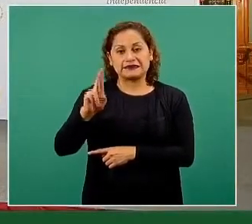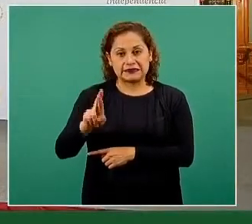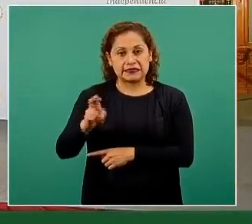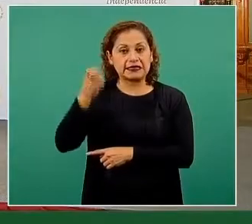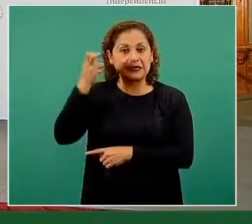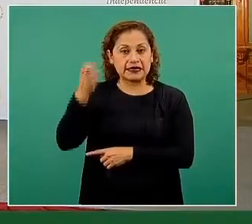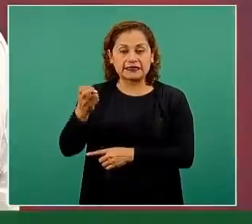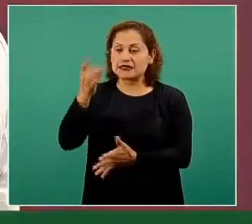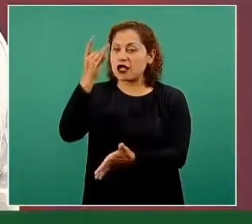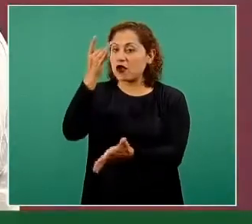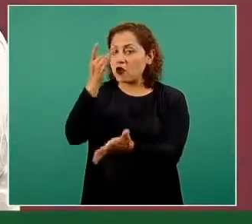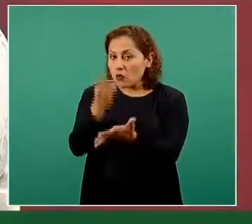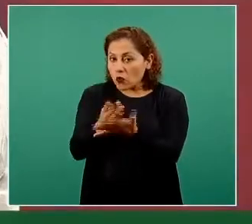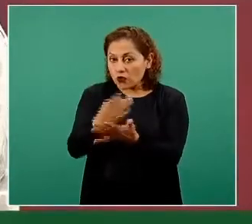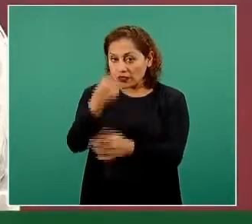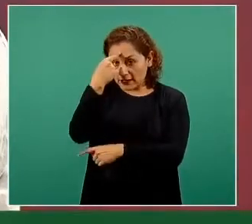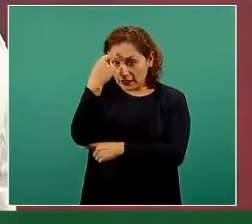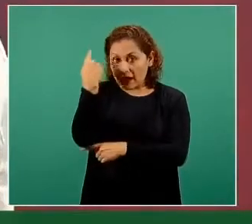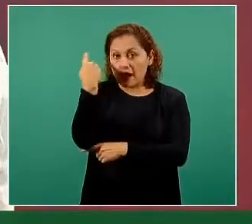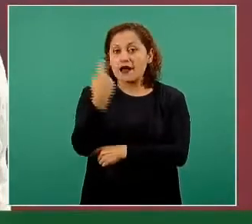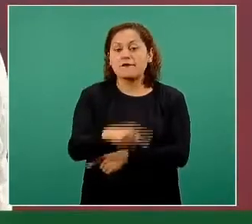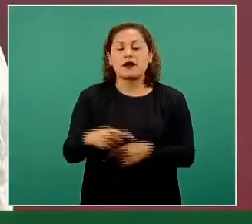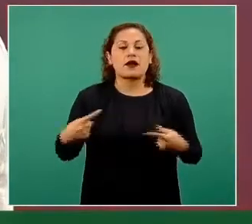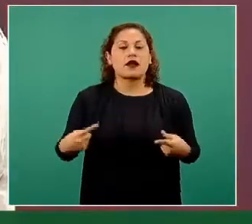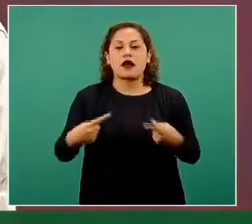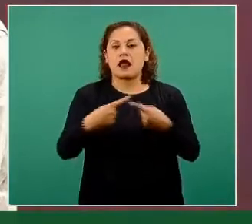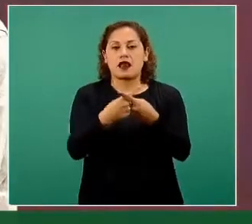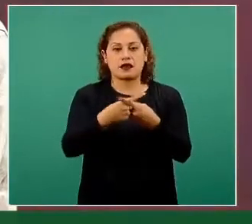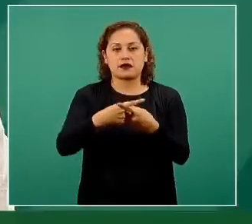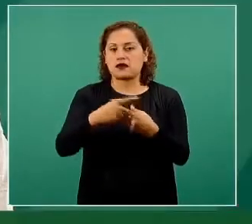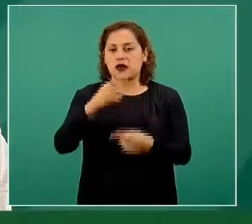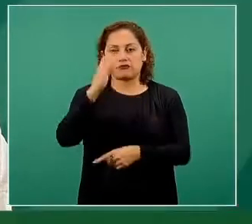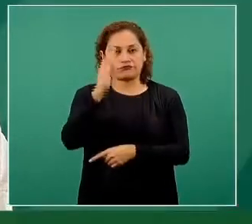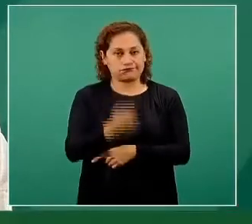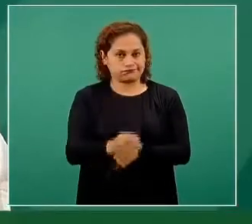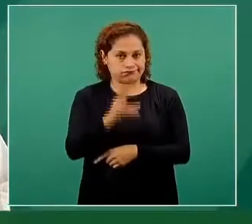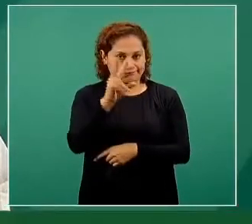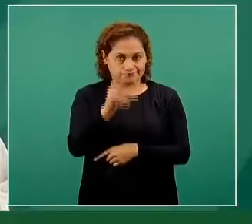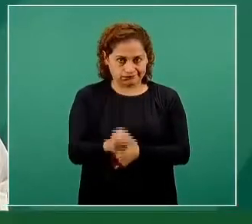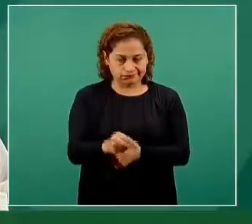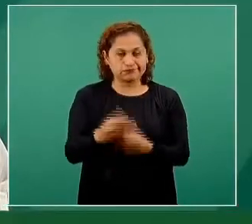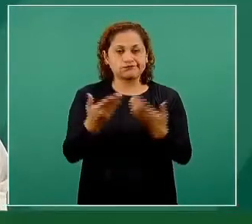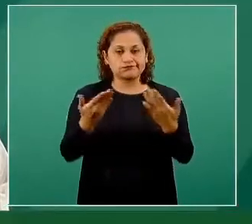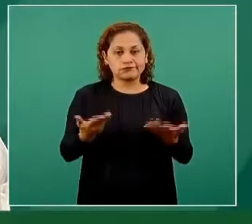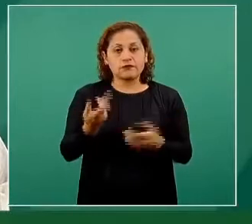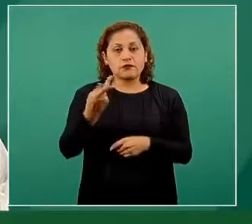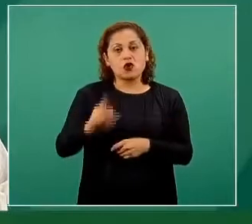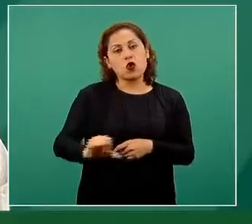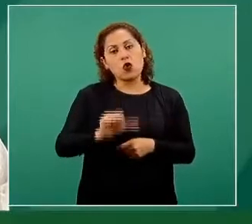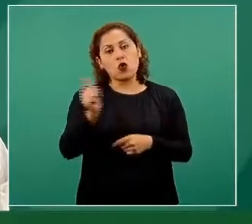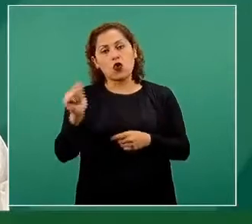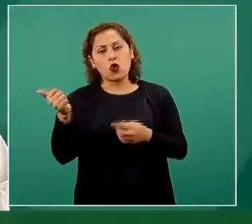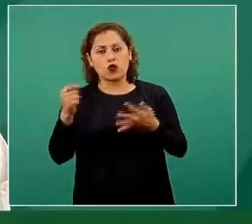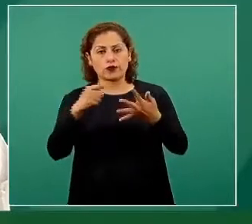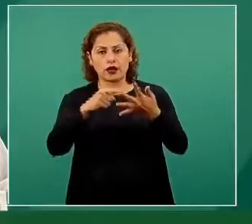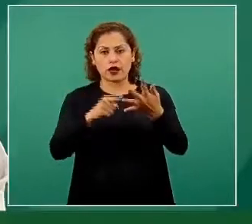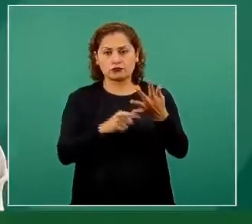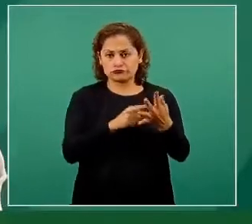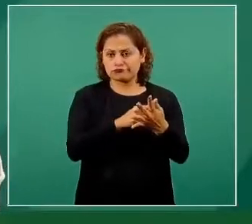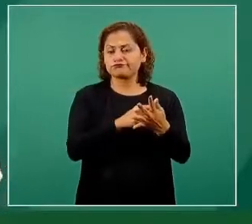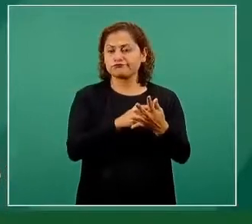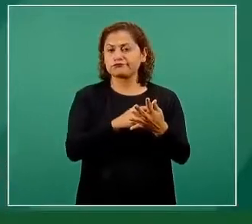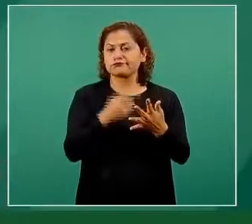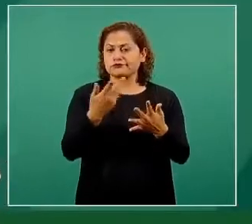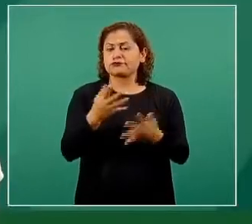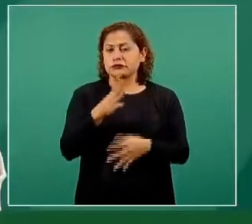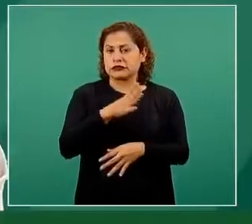de uso en personas alérgicas con alergia grave, y las demás tienen una indicación genérica, una alerta genérica